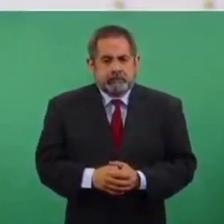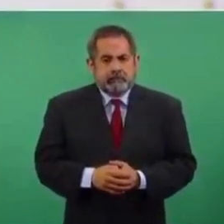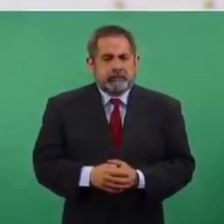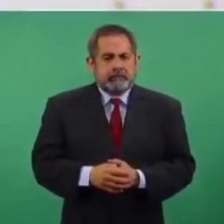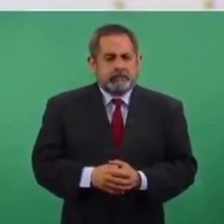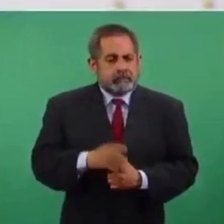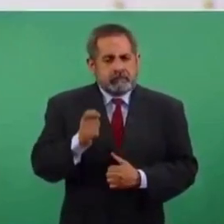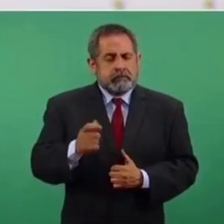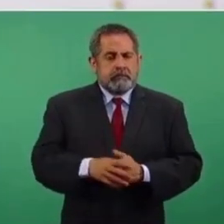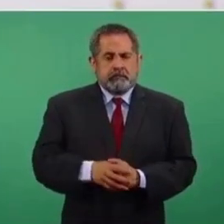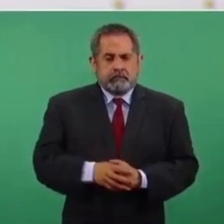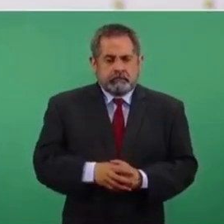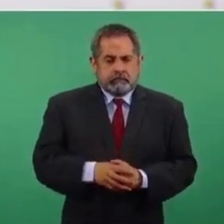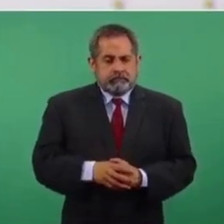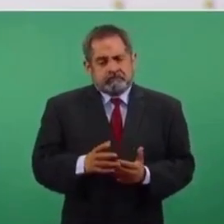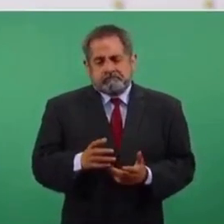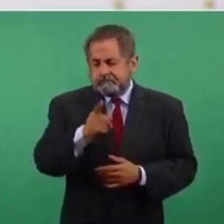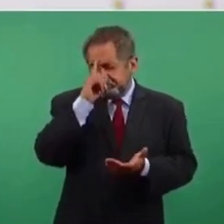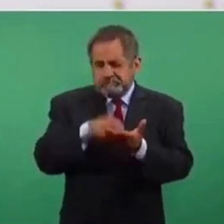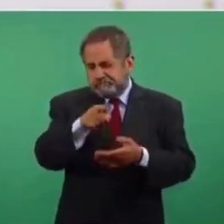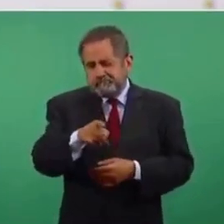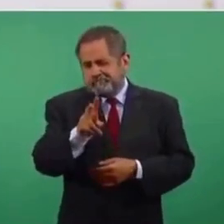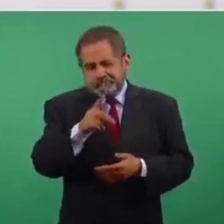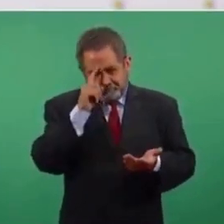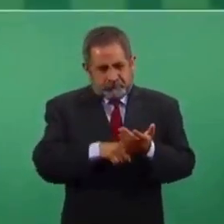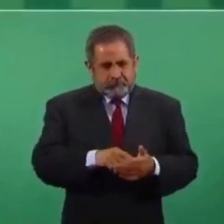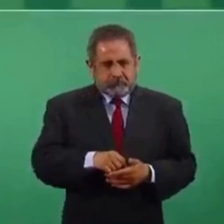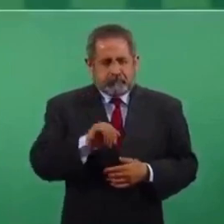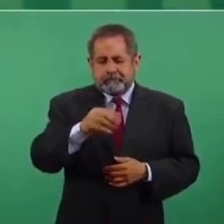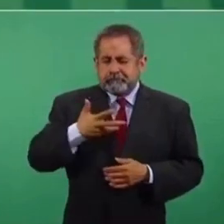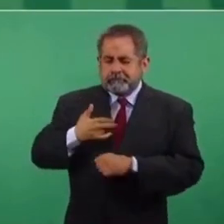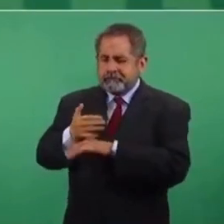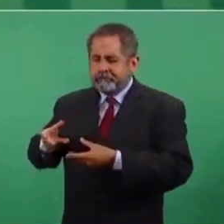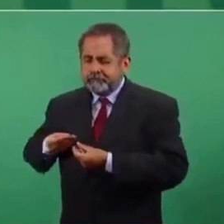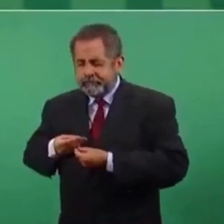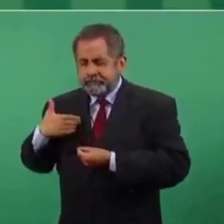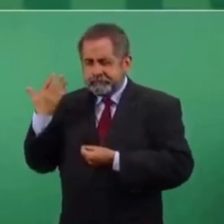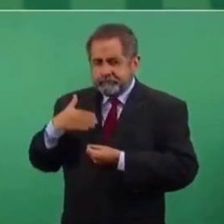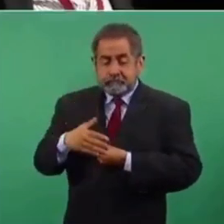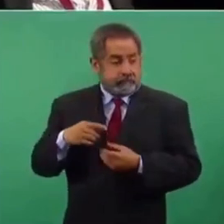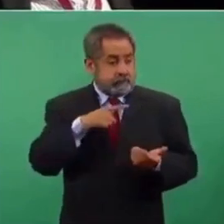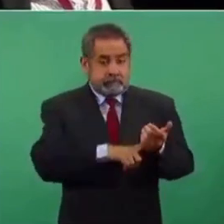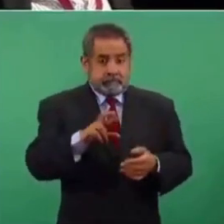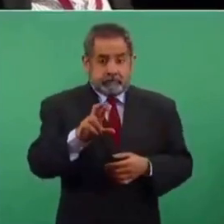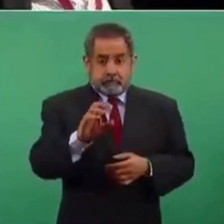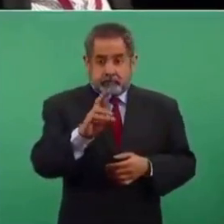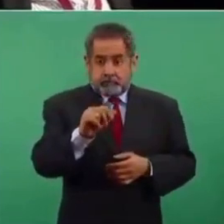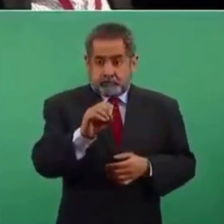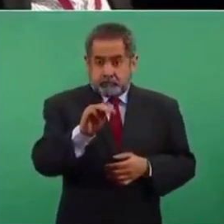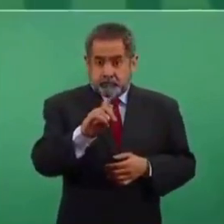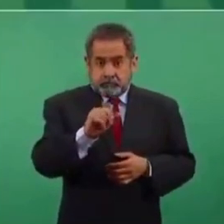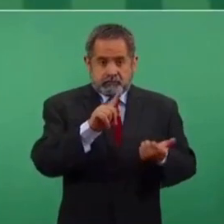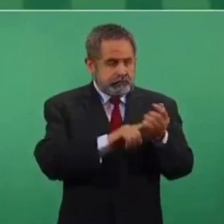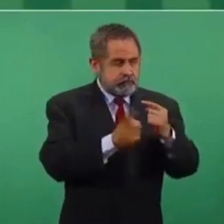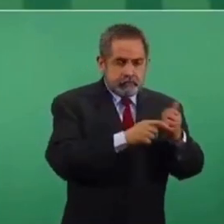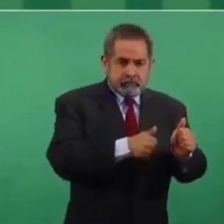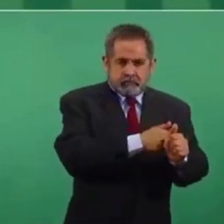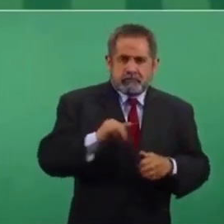pues es creíble, sí tenía información. ¿Que Roberto Madras estaba detrás de Latinos? Sí,